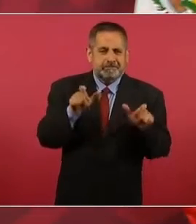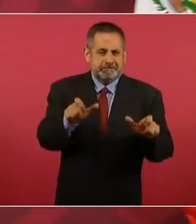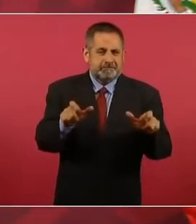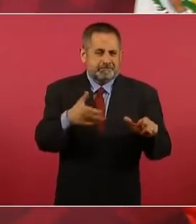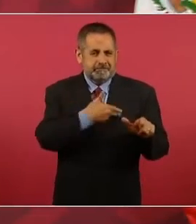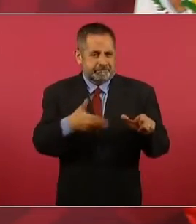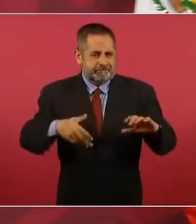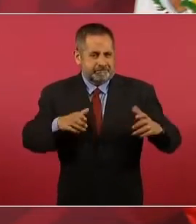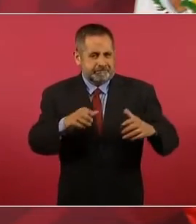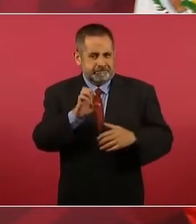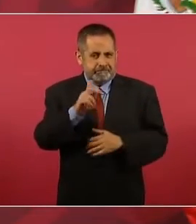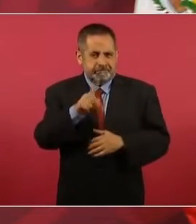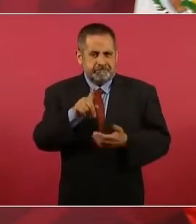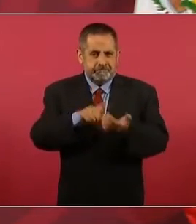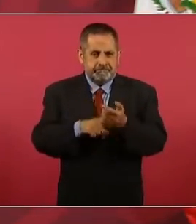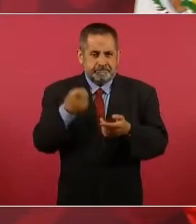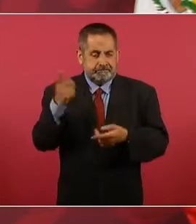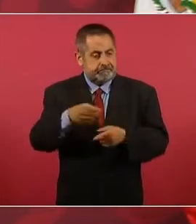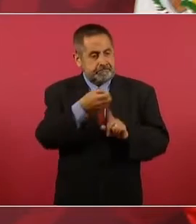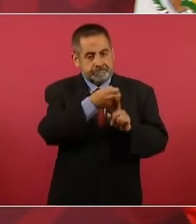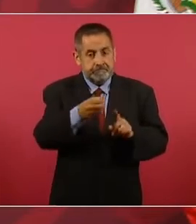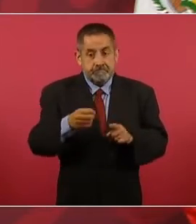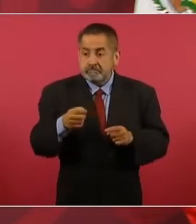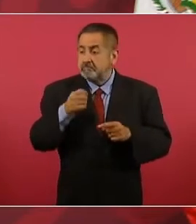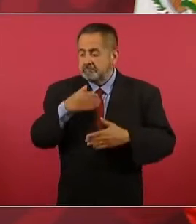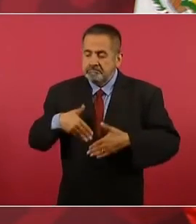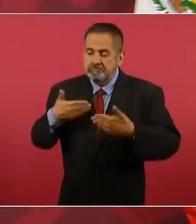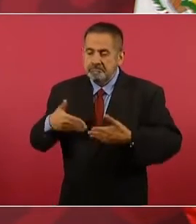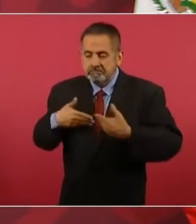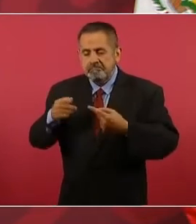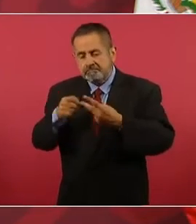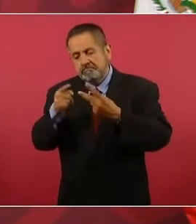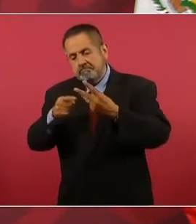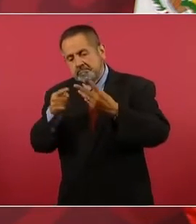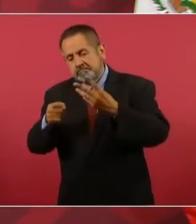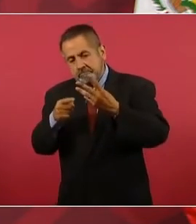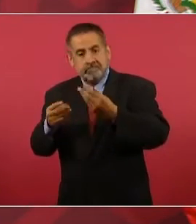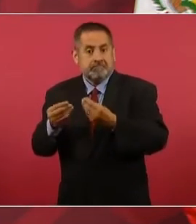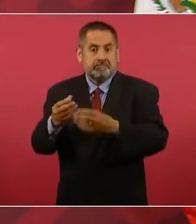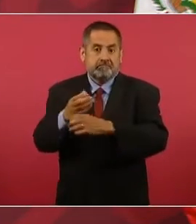sólo eso, le dijo algo más fuerte todavía,